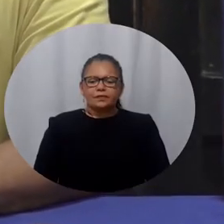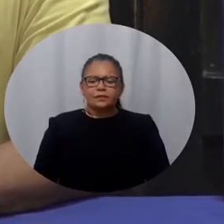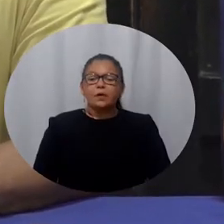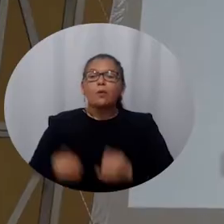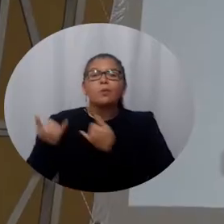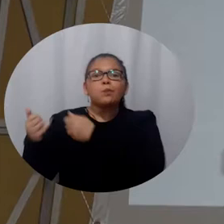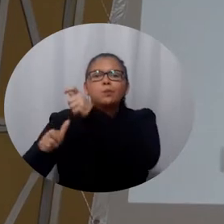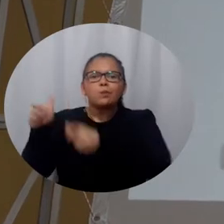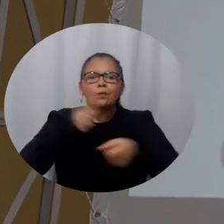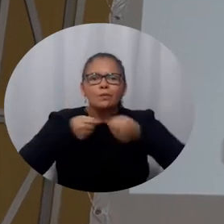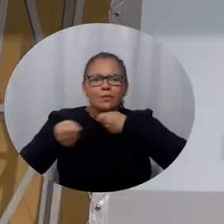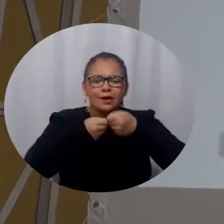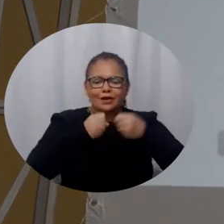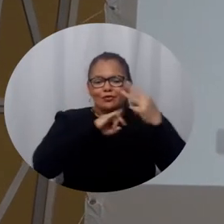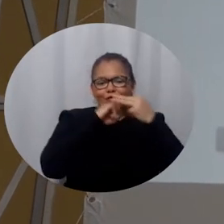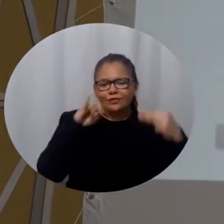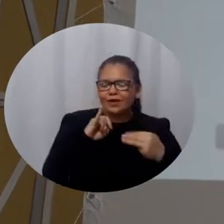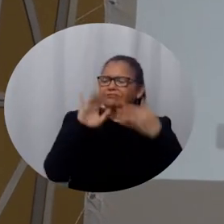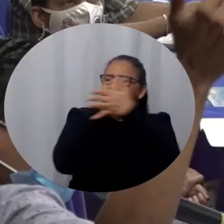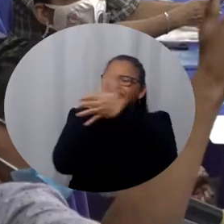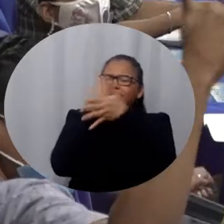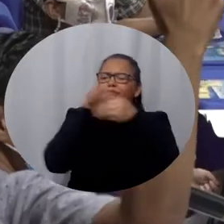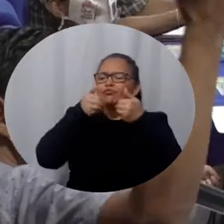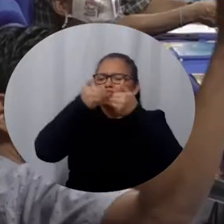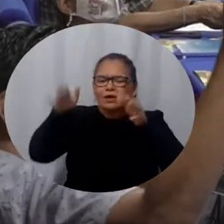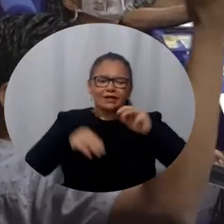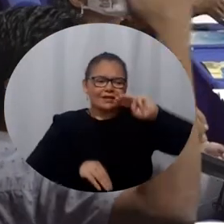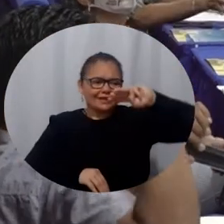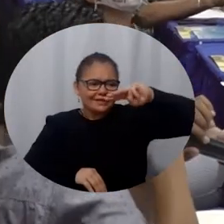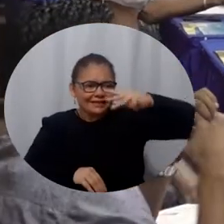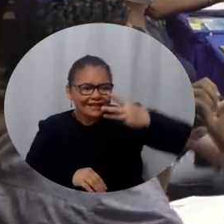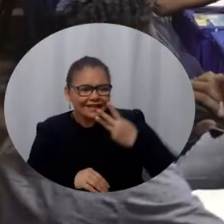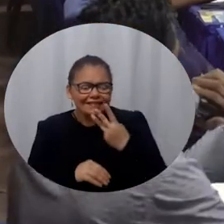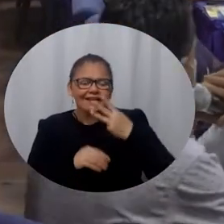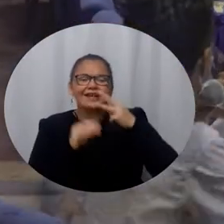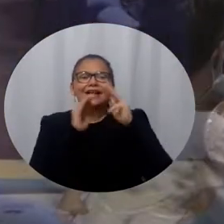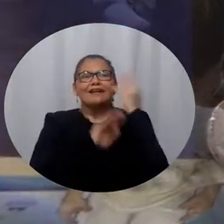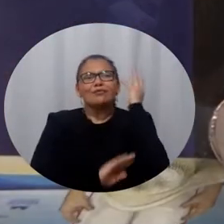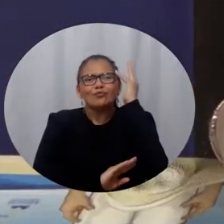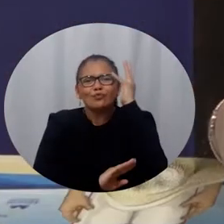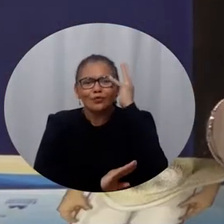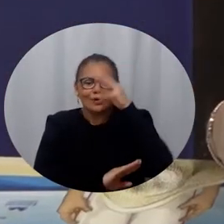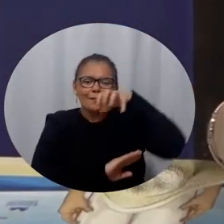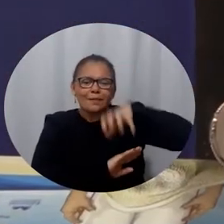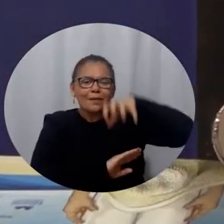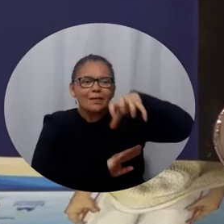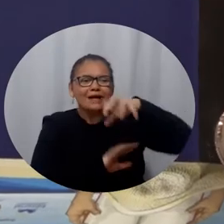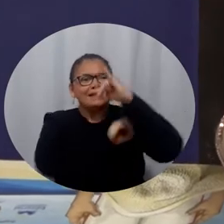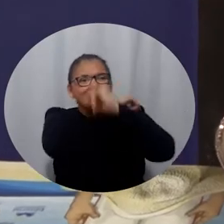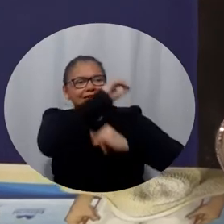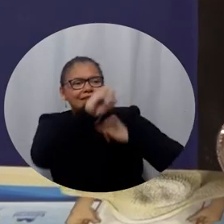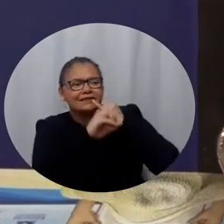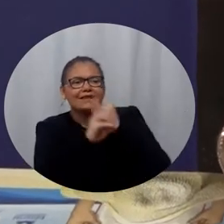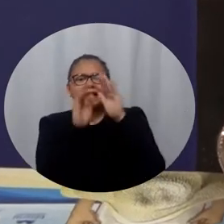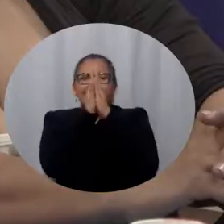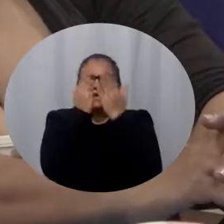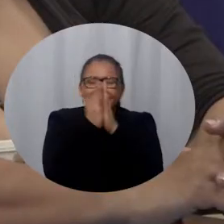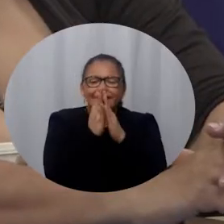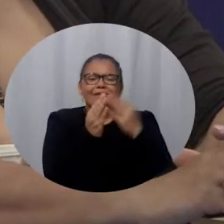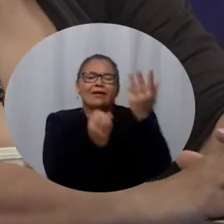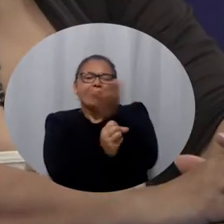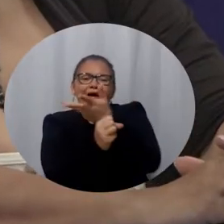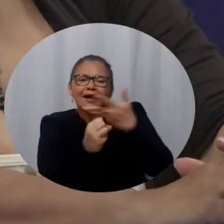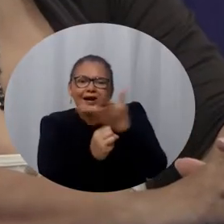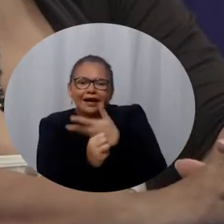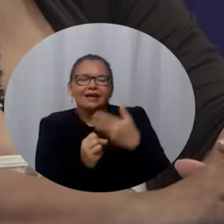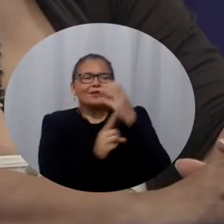Ante los medios de comunicación, Universidad del Magdalena realizó el lanzamiento de la tercera edición de la Feria Internacional del Libro, las Artes y la Cultura de